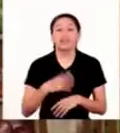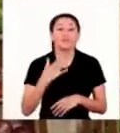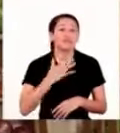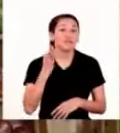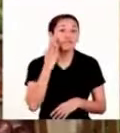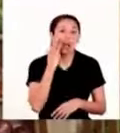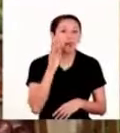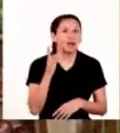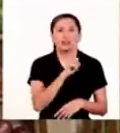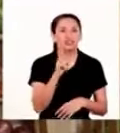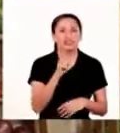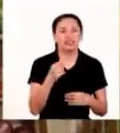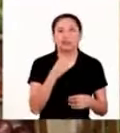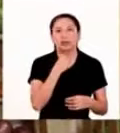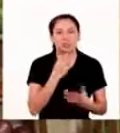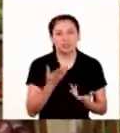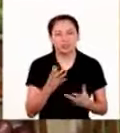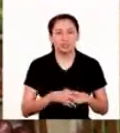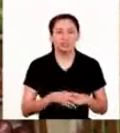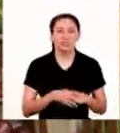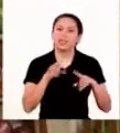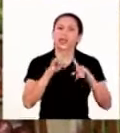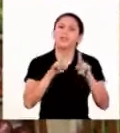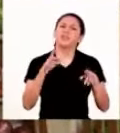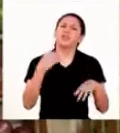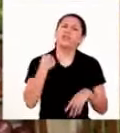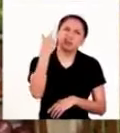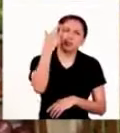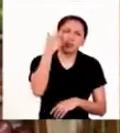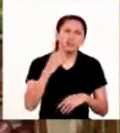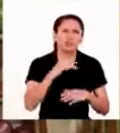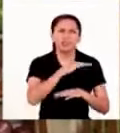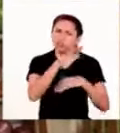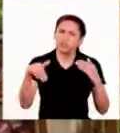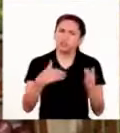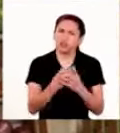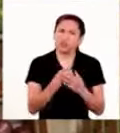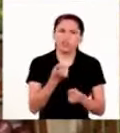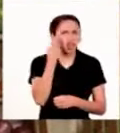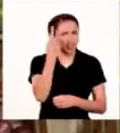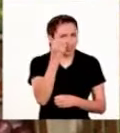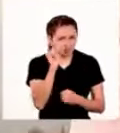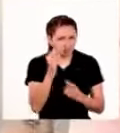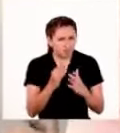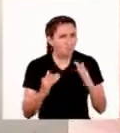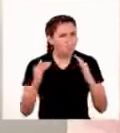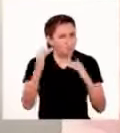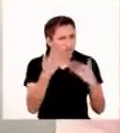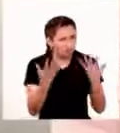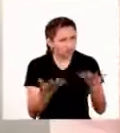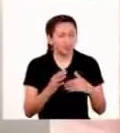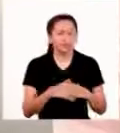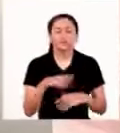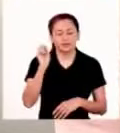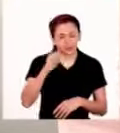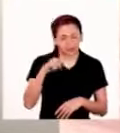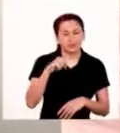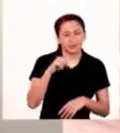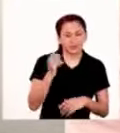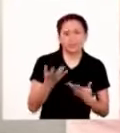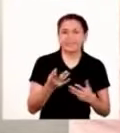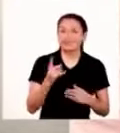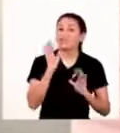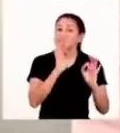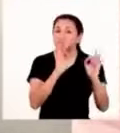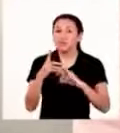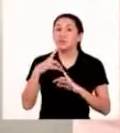porque a mi mamá no le gusta el ecuado pero señorito yo creo que todos se tratan de entenderlos un poco más ¿no crees? Ay, claro que sí